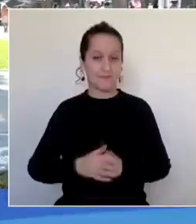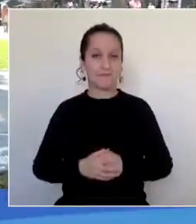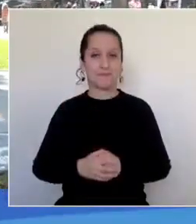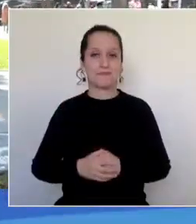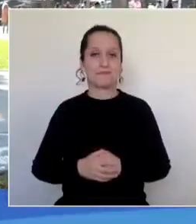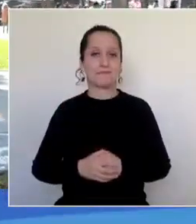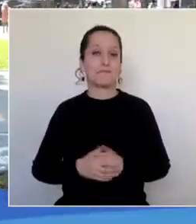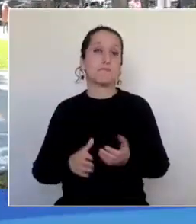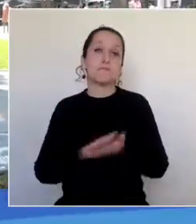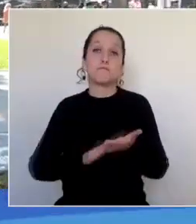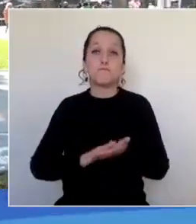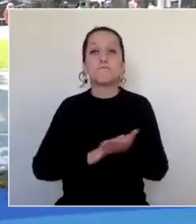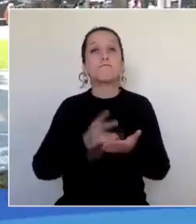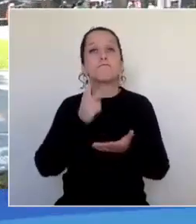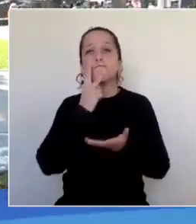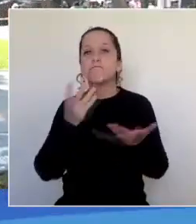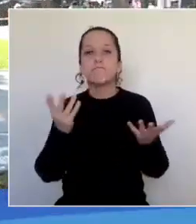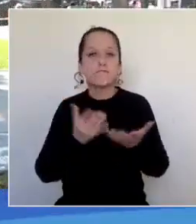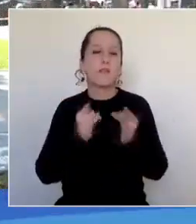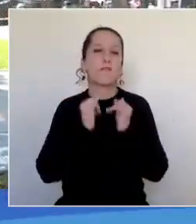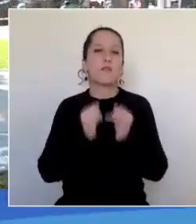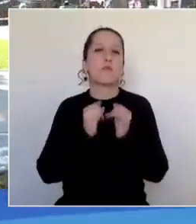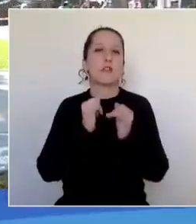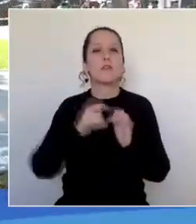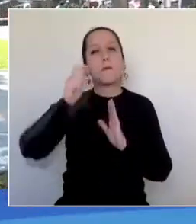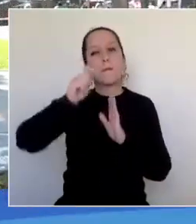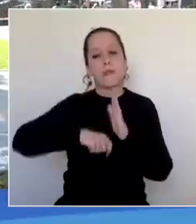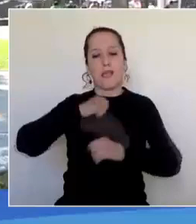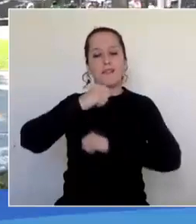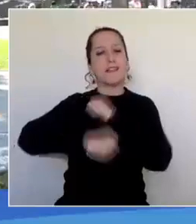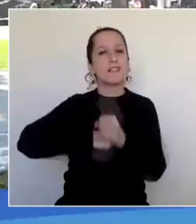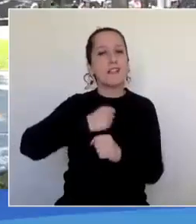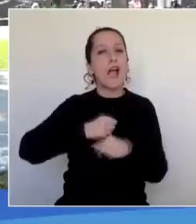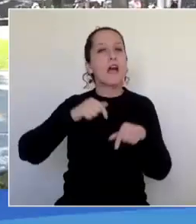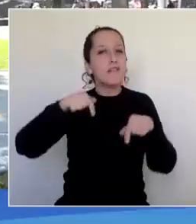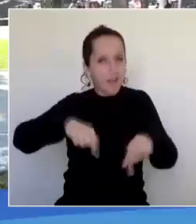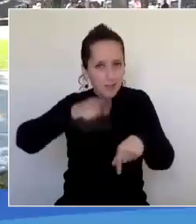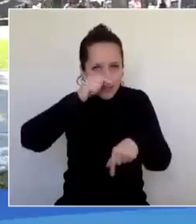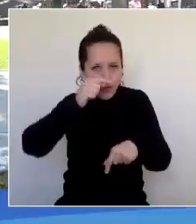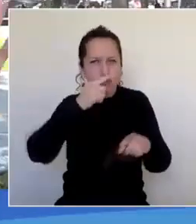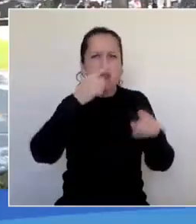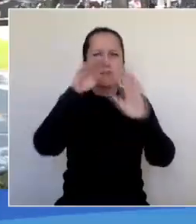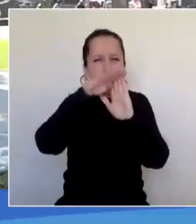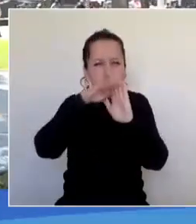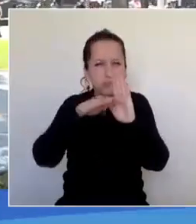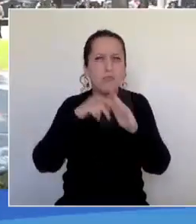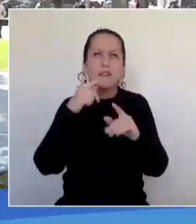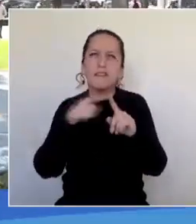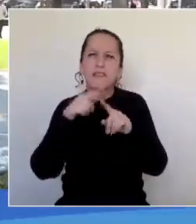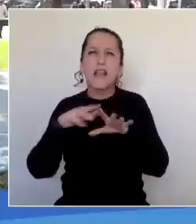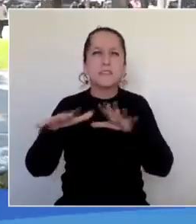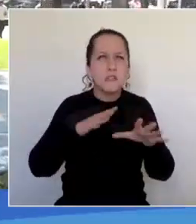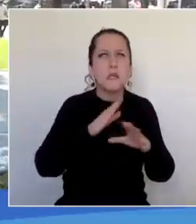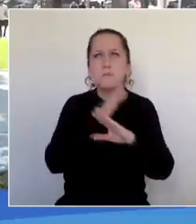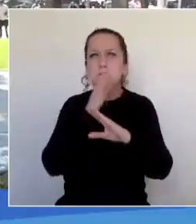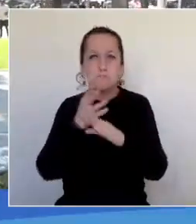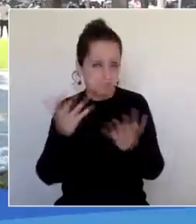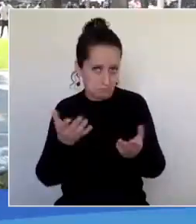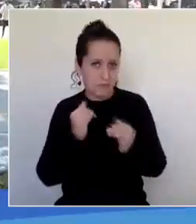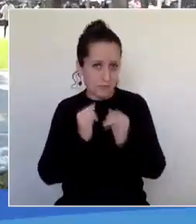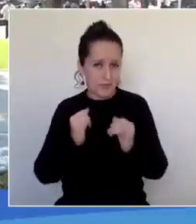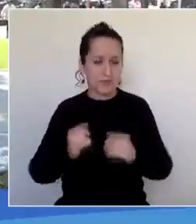ahí encontrarán por ejemplo toda la información del mes de aniversario de nuestra ciudad con distintas actividades para toda la familia.